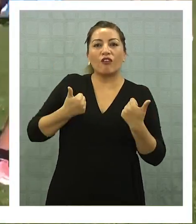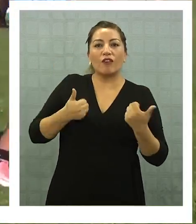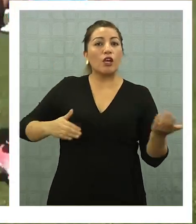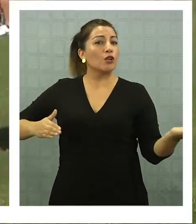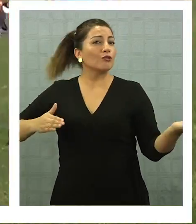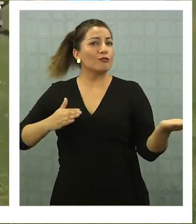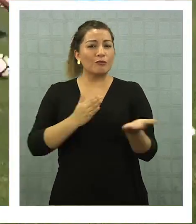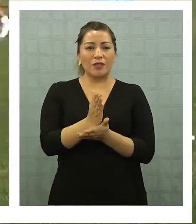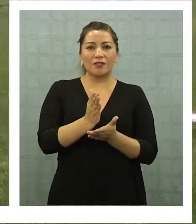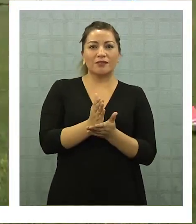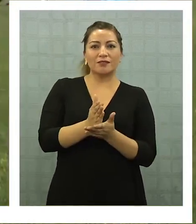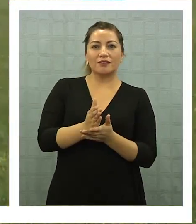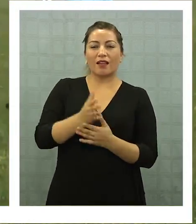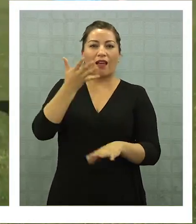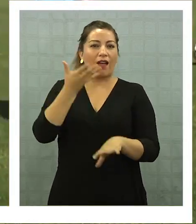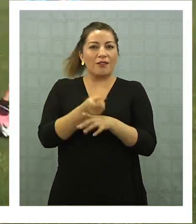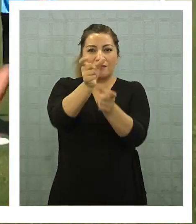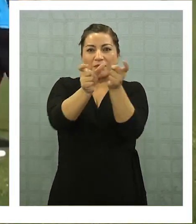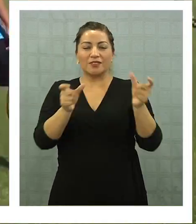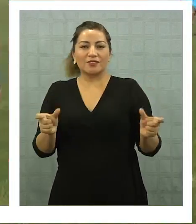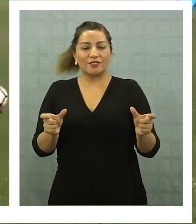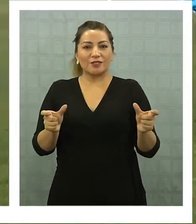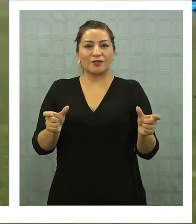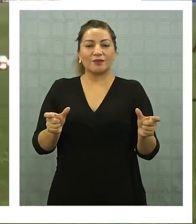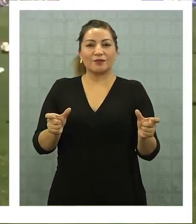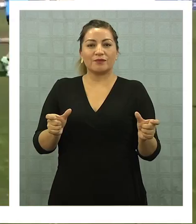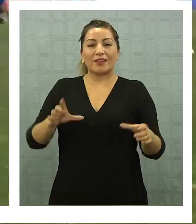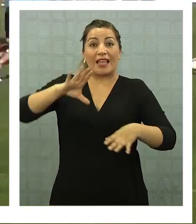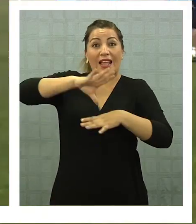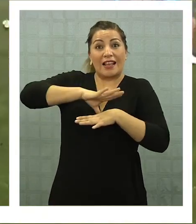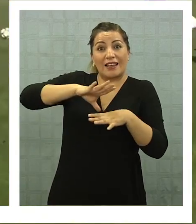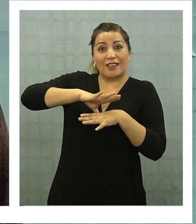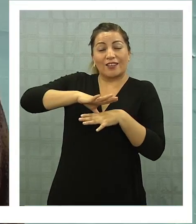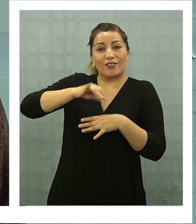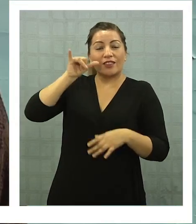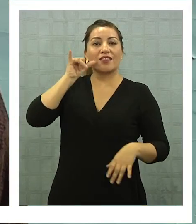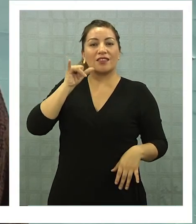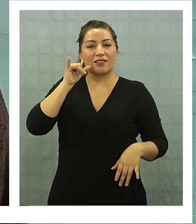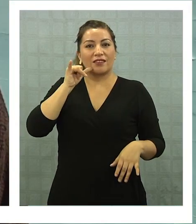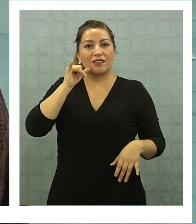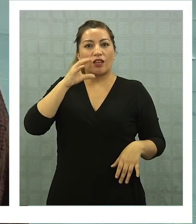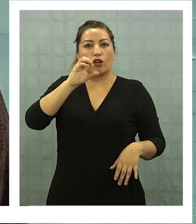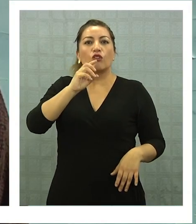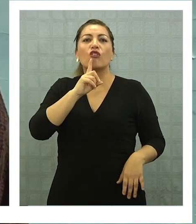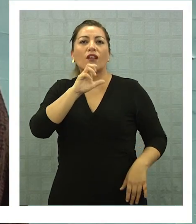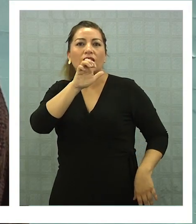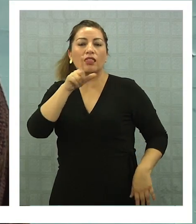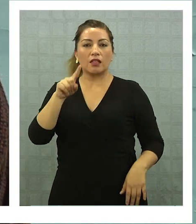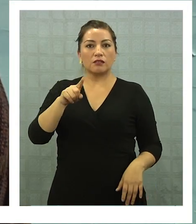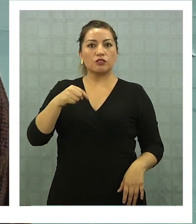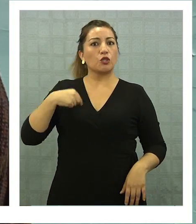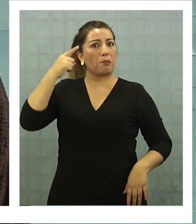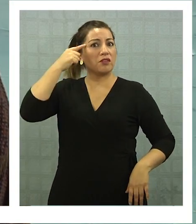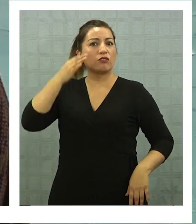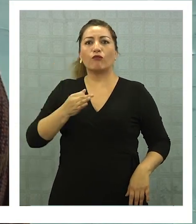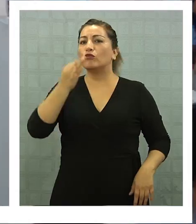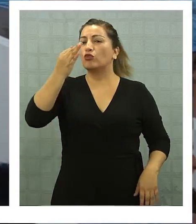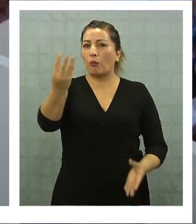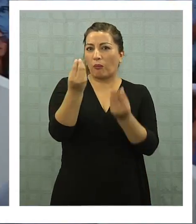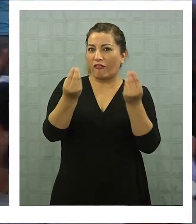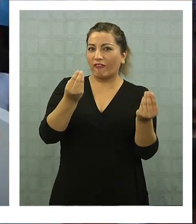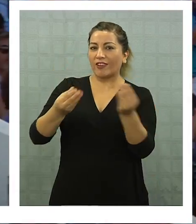empezar a rendir. Ahí ya tenemos una figura extraordinaria como es el arquero nuestro. El chico Corté va a llegar muy lejos.